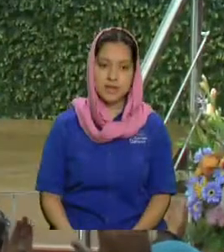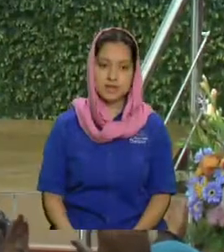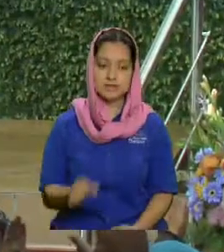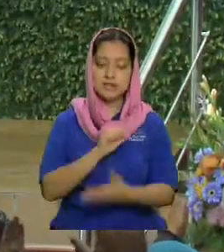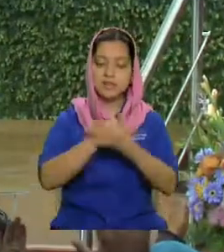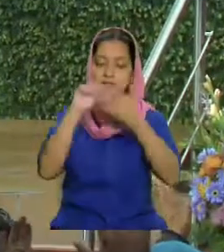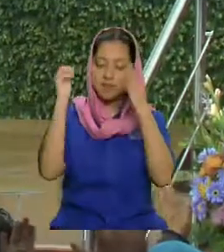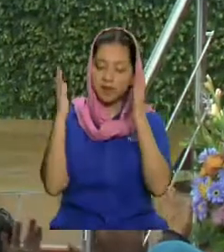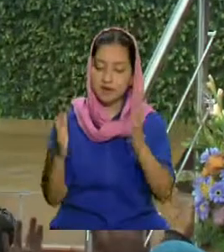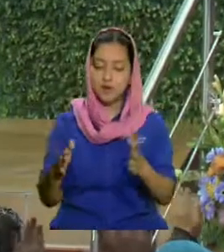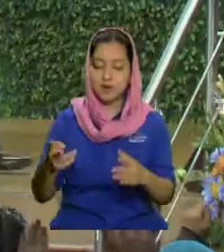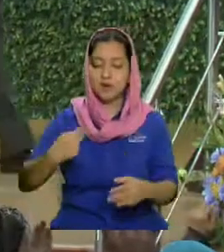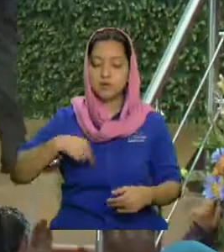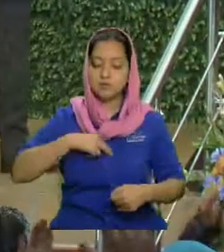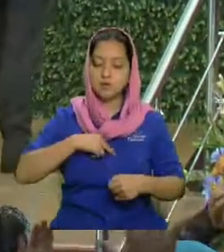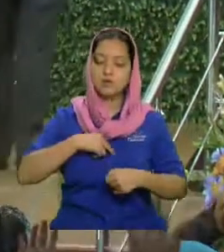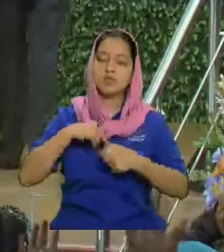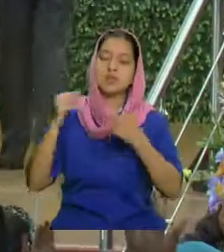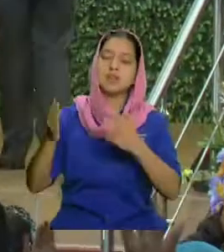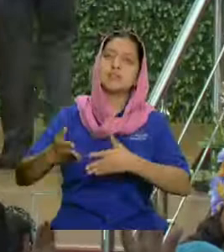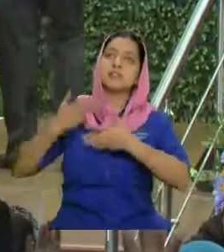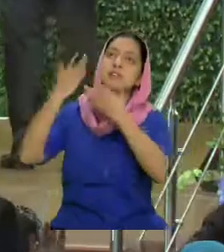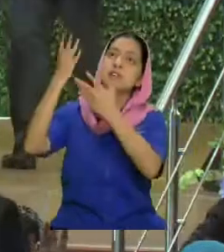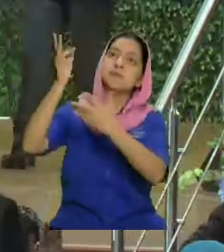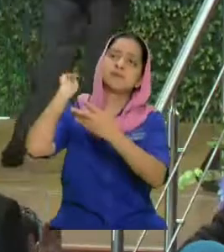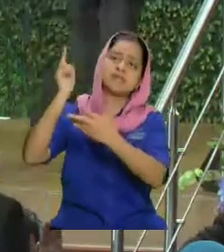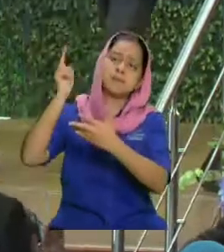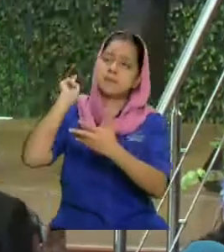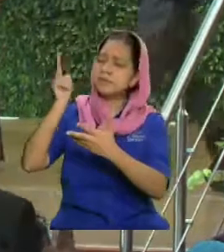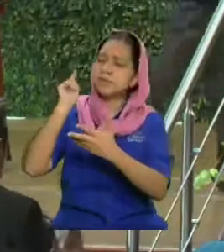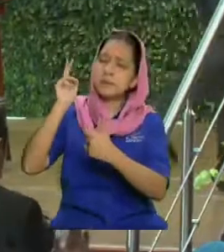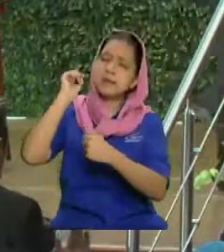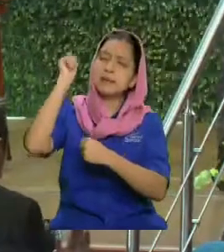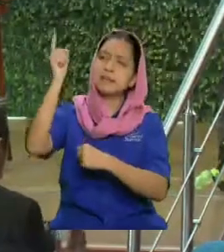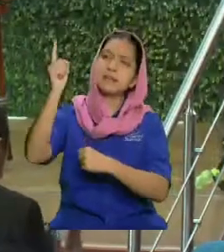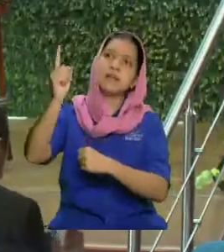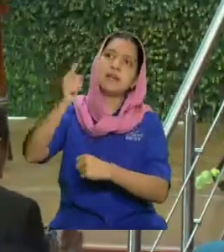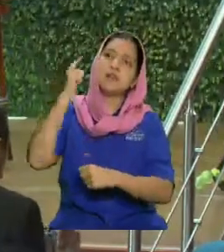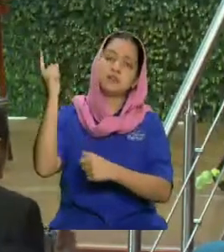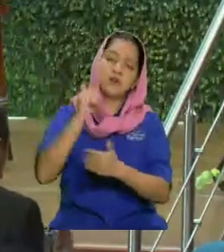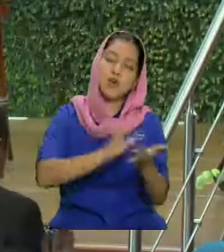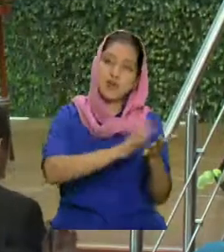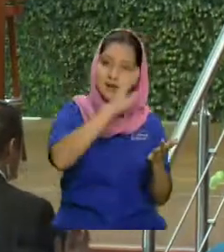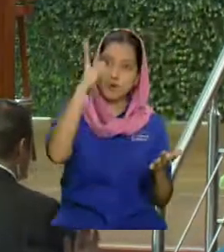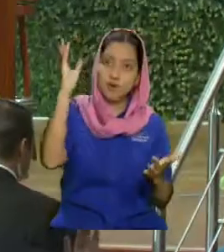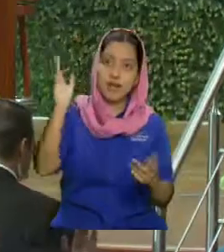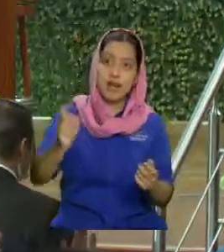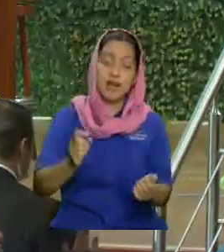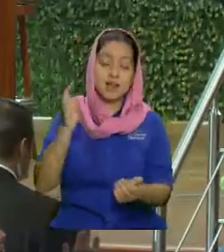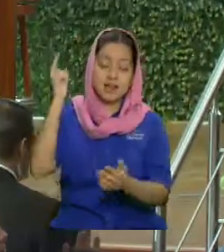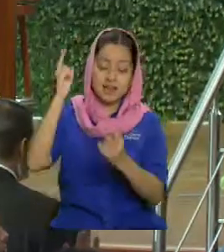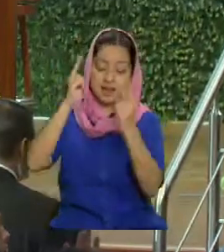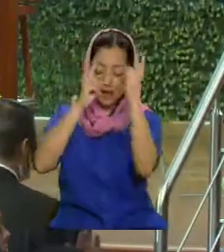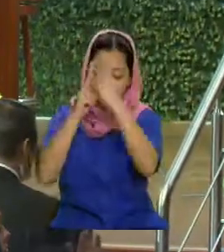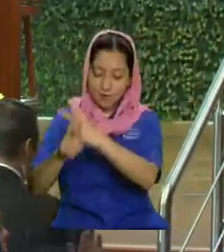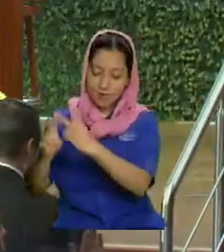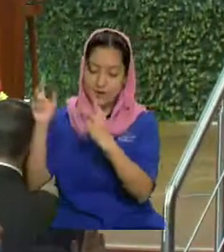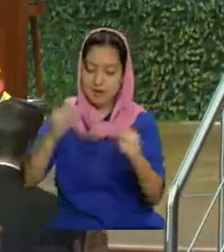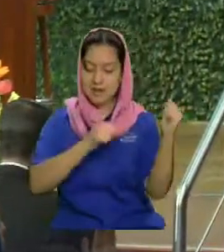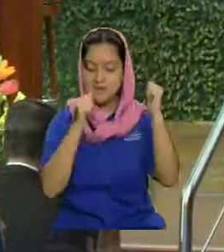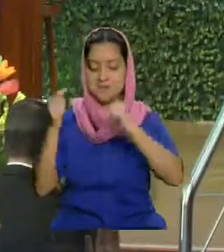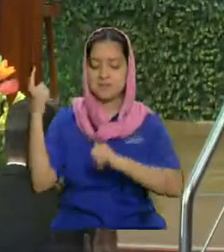encargaremos de darte siempre siempre siempre a ti la gloria la honra la alabanza por